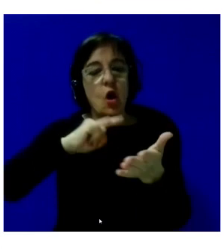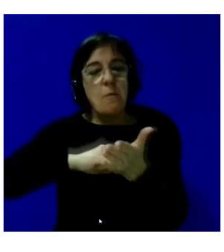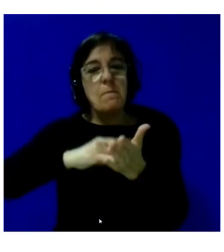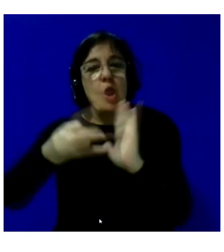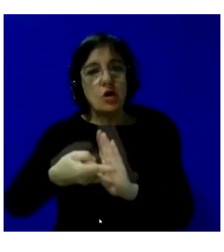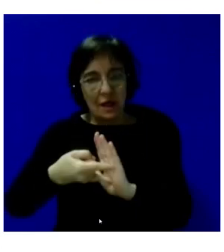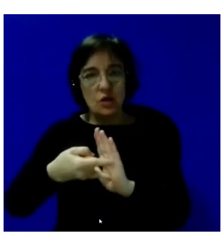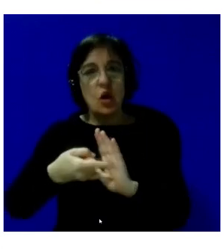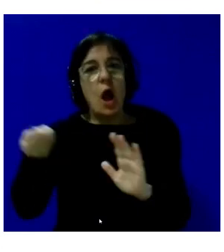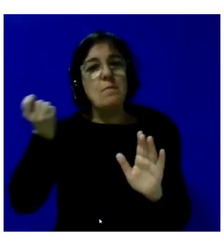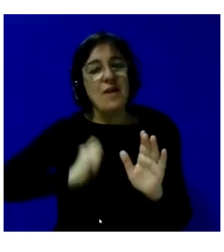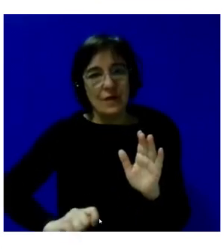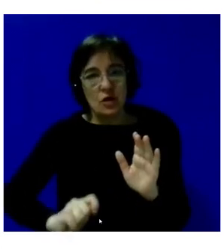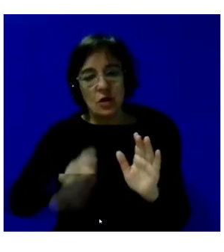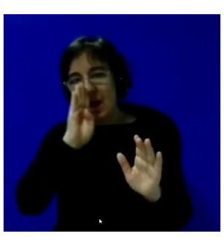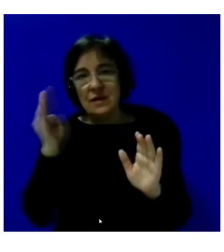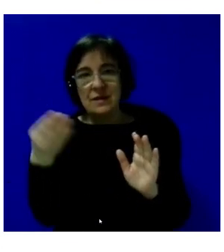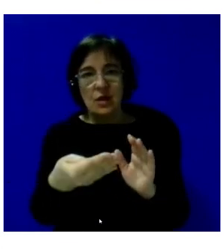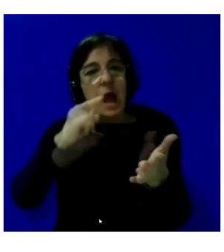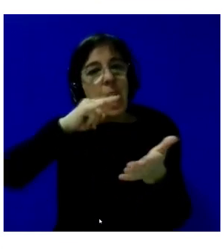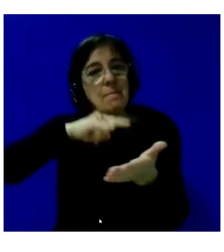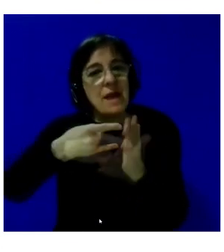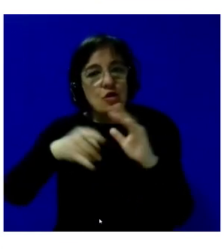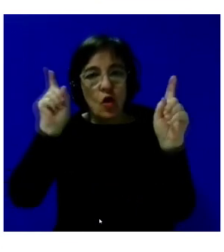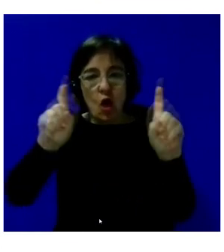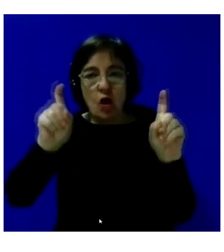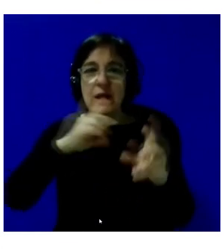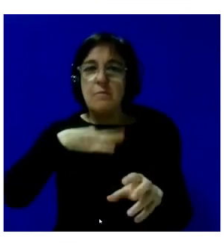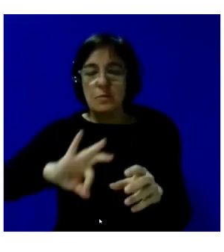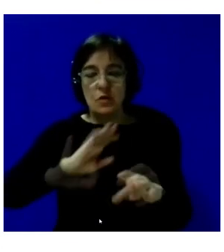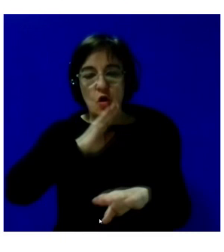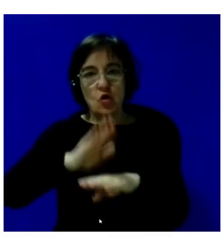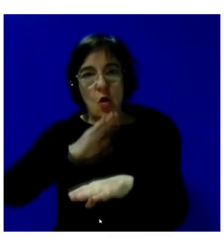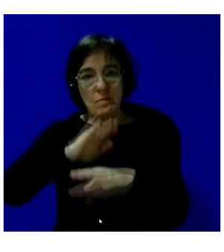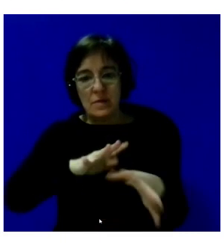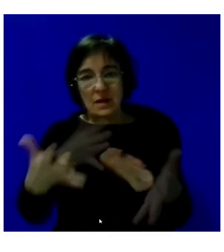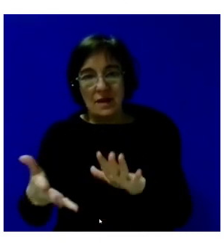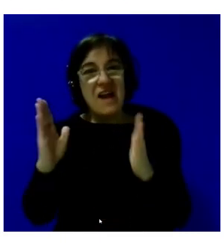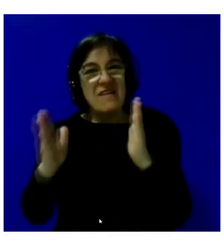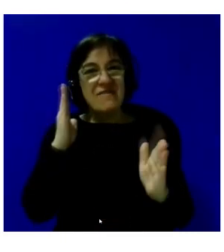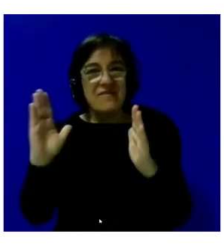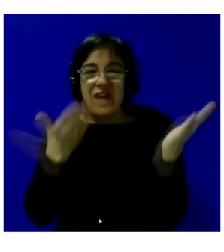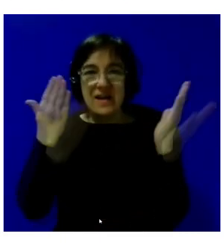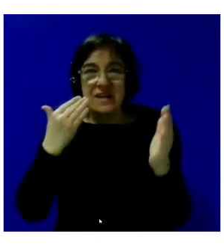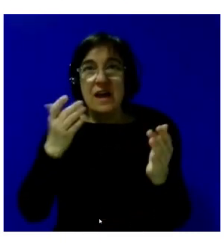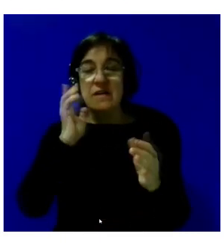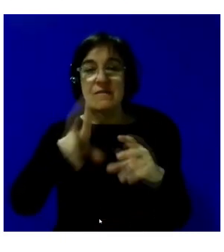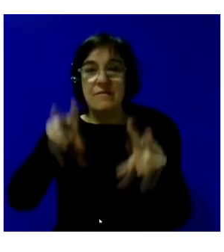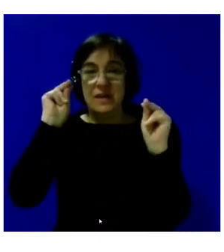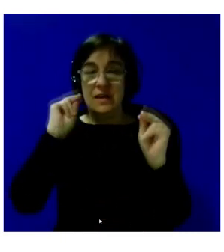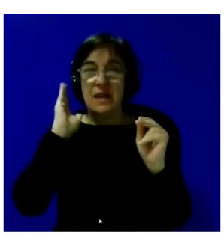profesional a través de la metodología que posibilite el cumplimiento de la fase final de la pena en un medio